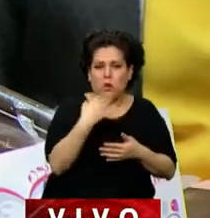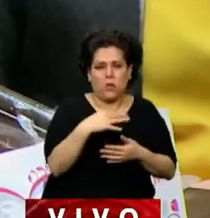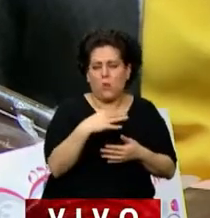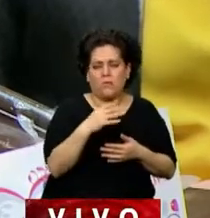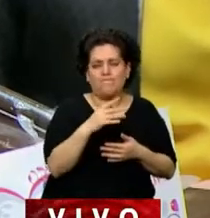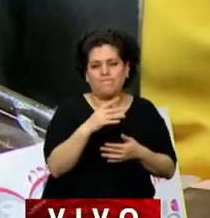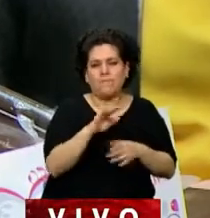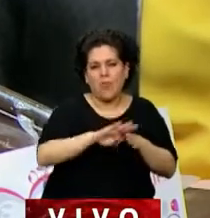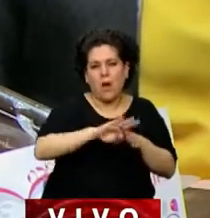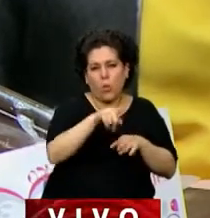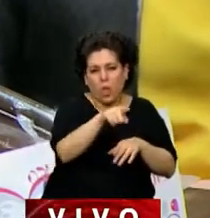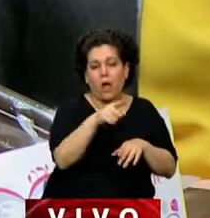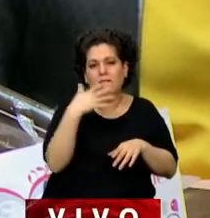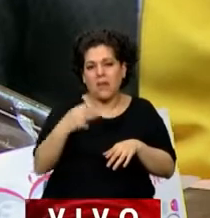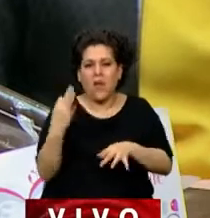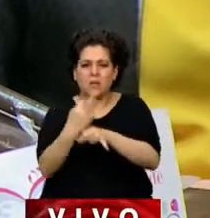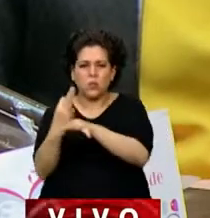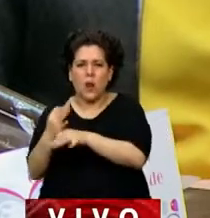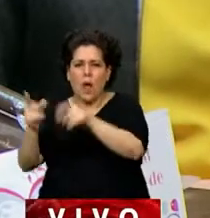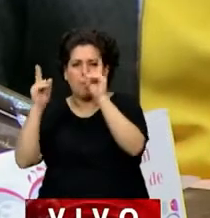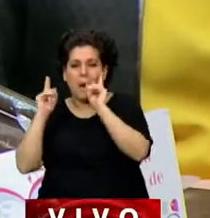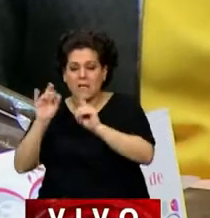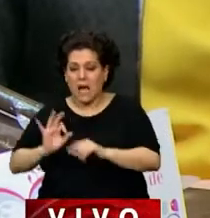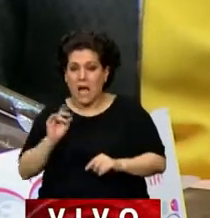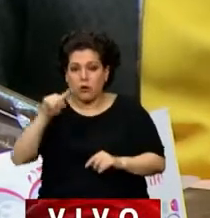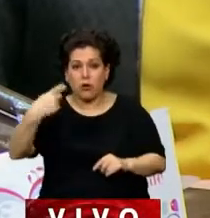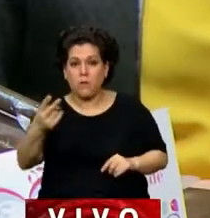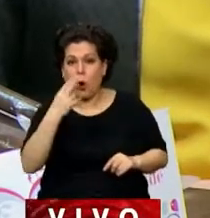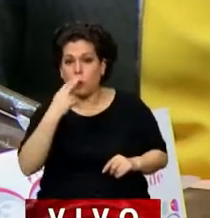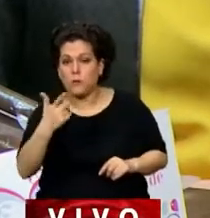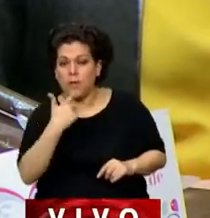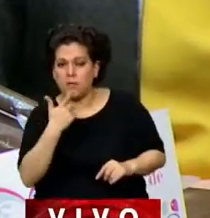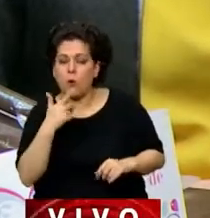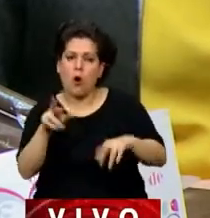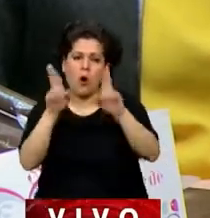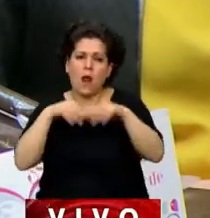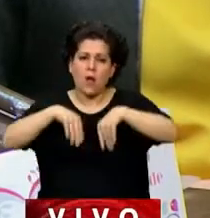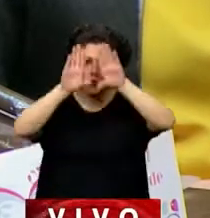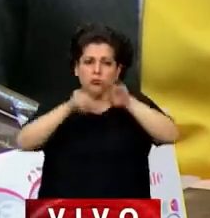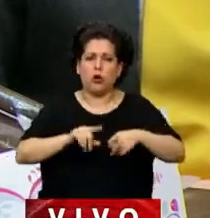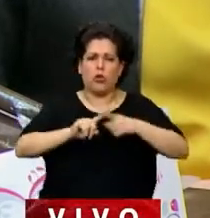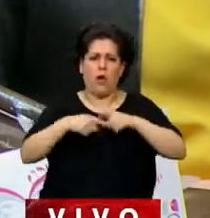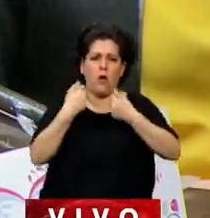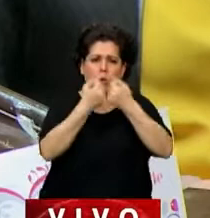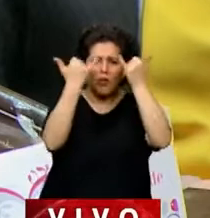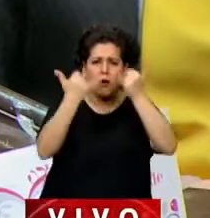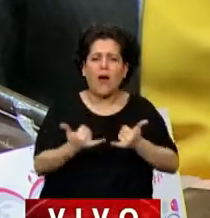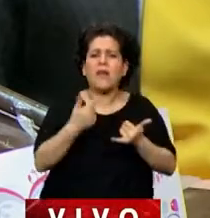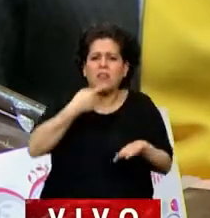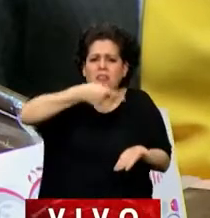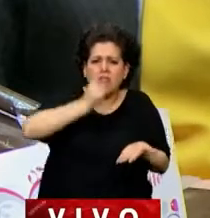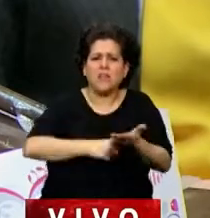Argentina, que el año que viene, el 11 de septiembre, podamos todos ponerlos de acuerdo y que sea